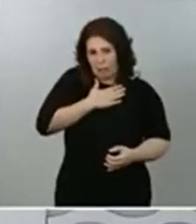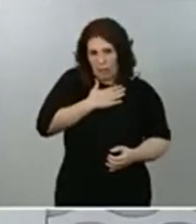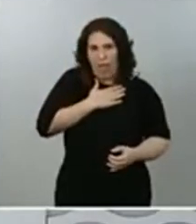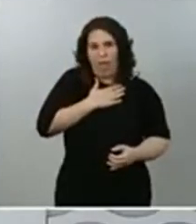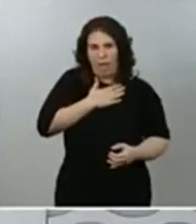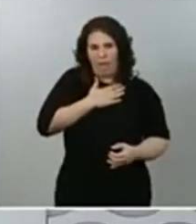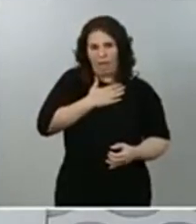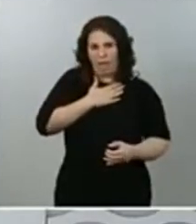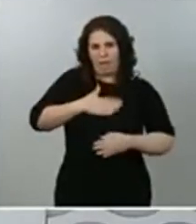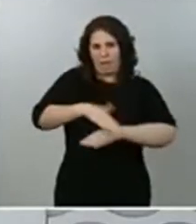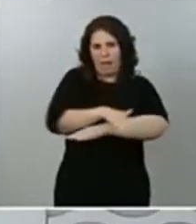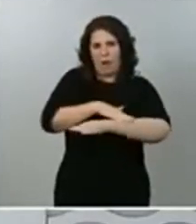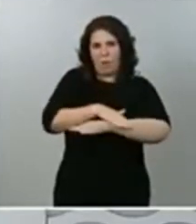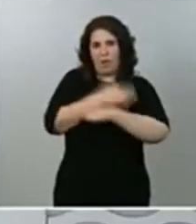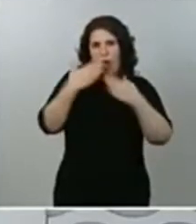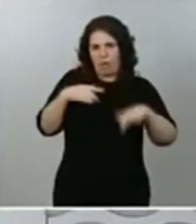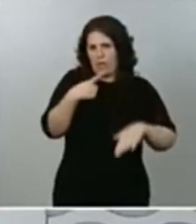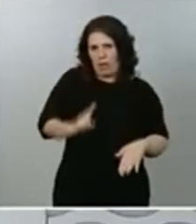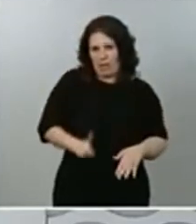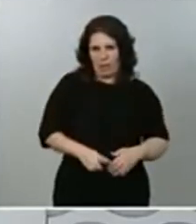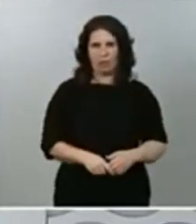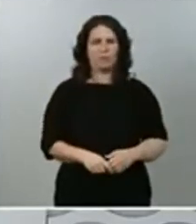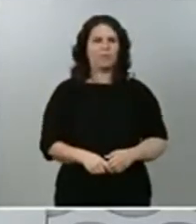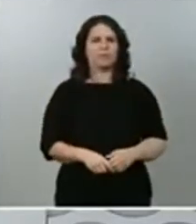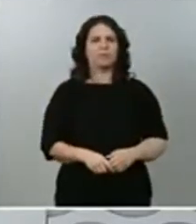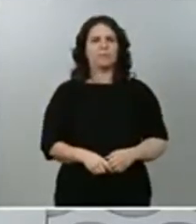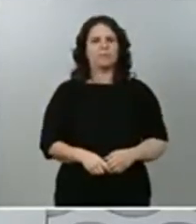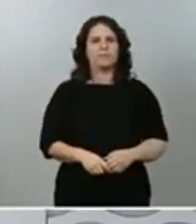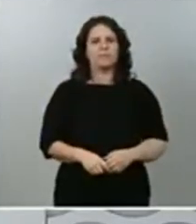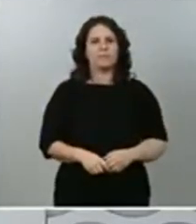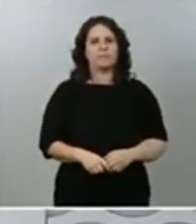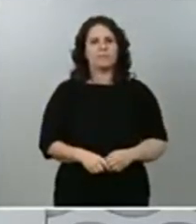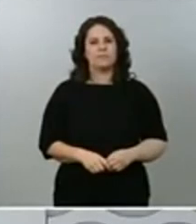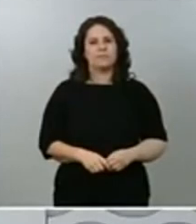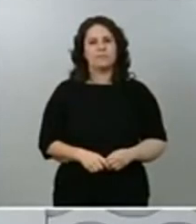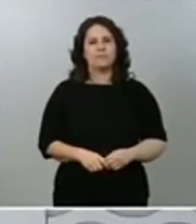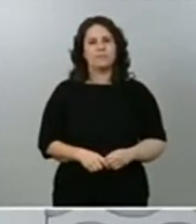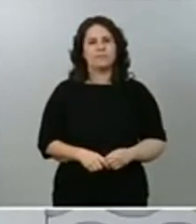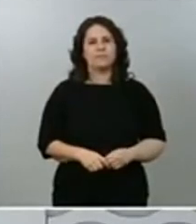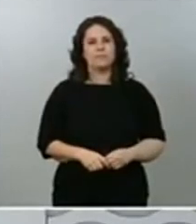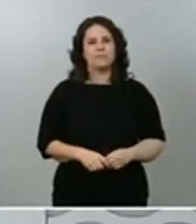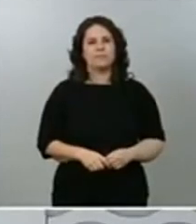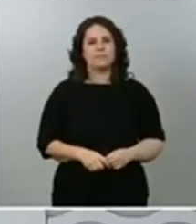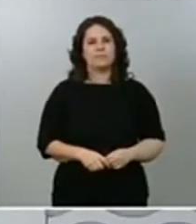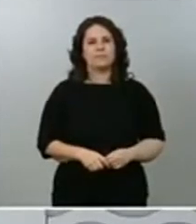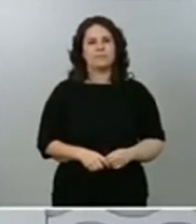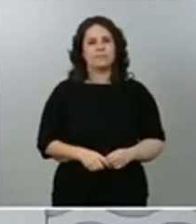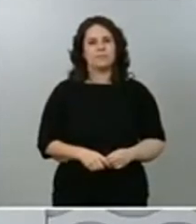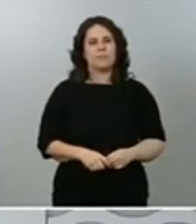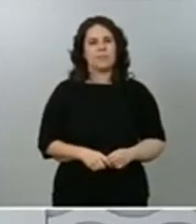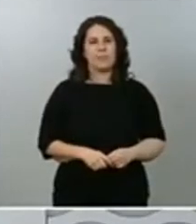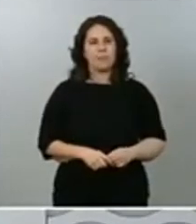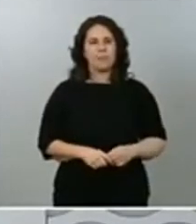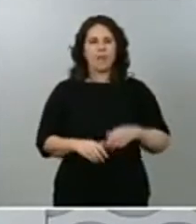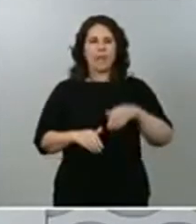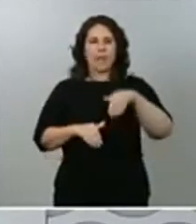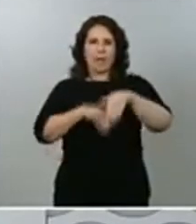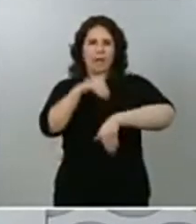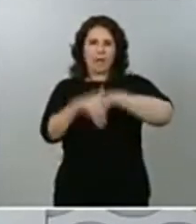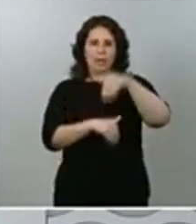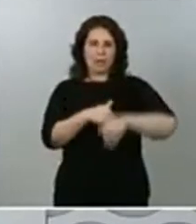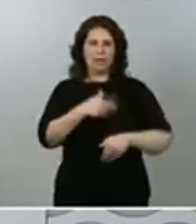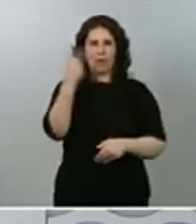Ejecutivo. Respecto a la conformación de los gobiernos tras las elecciones celebradas en el País Vasco